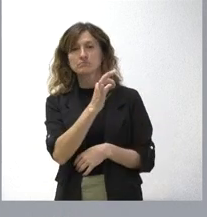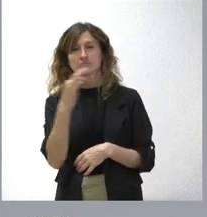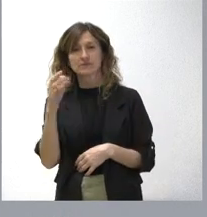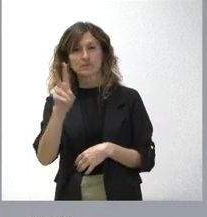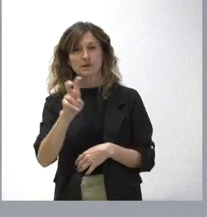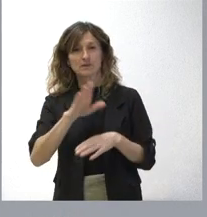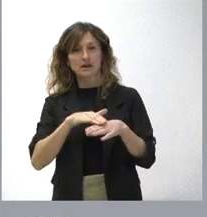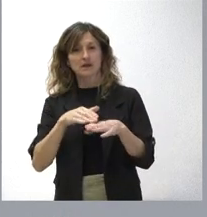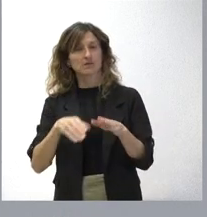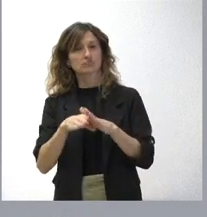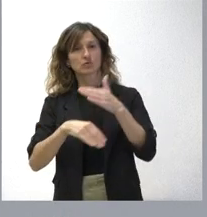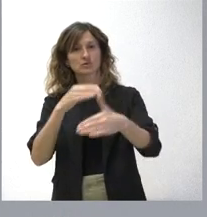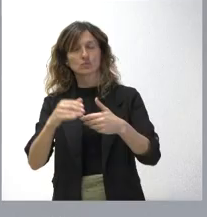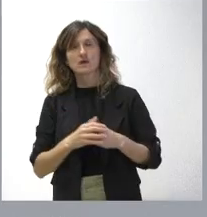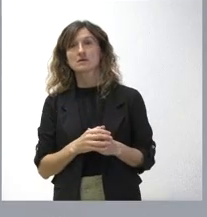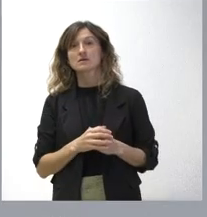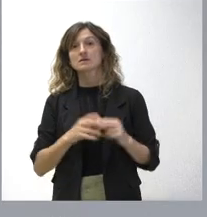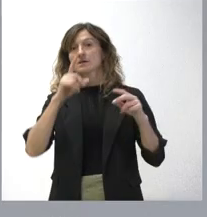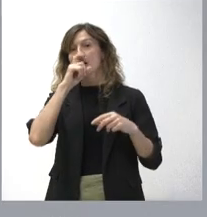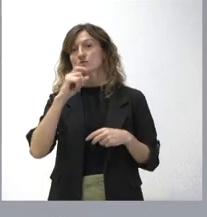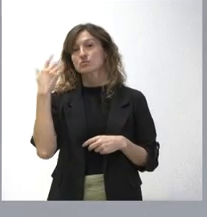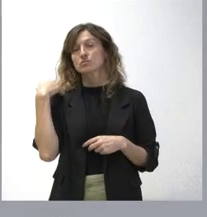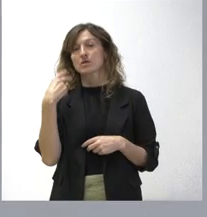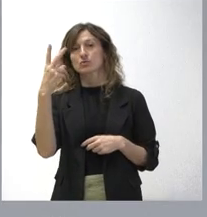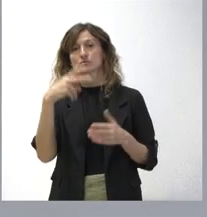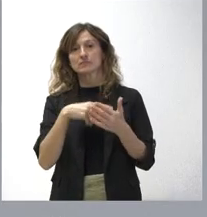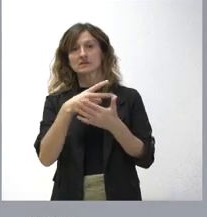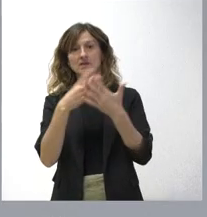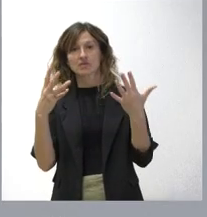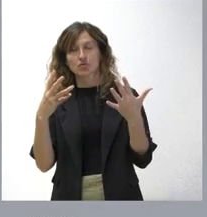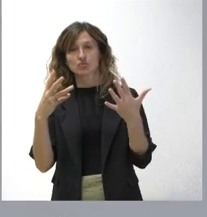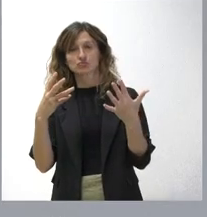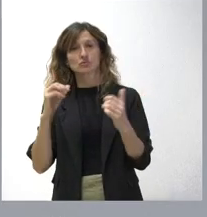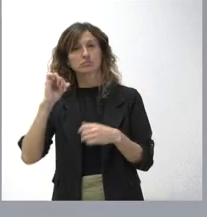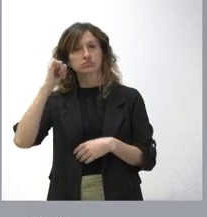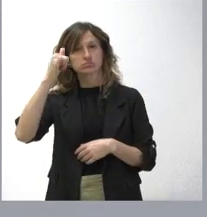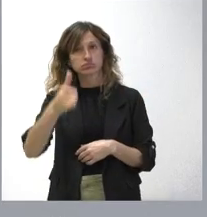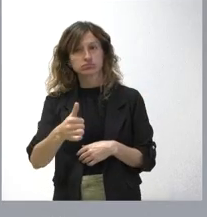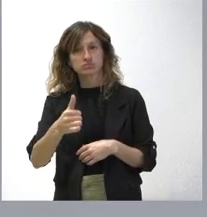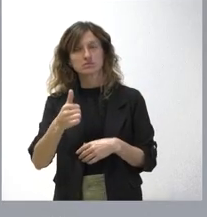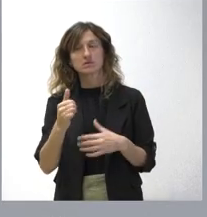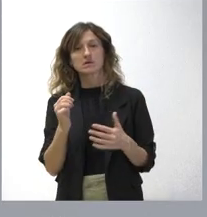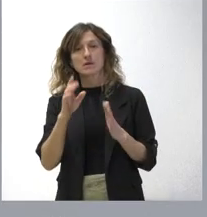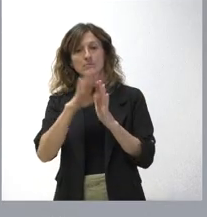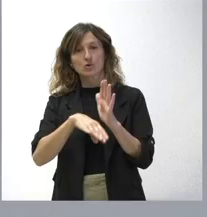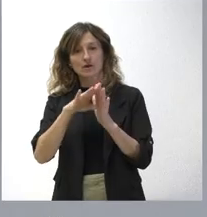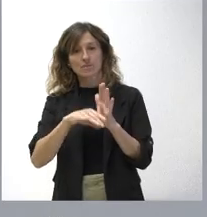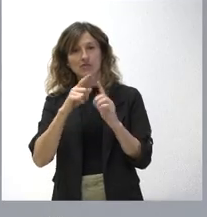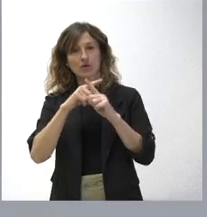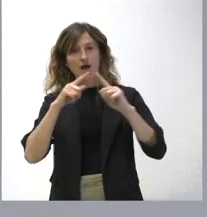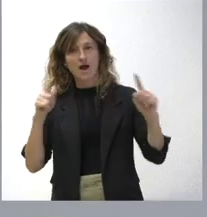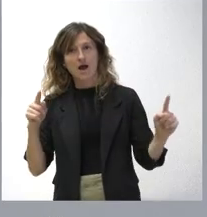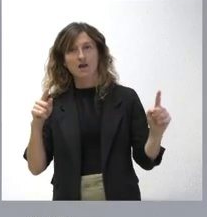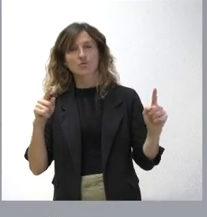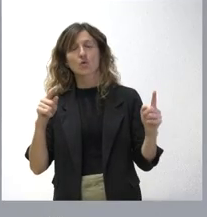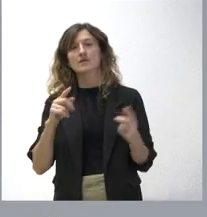válida para seguir funcionando. De hecho, desde el año 2018 venimos actuando con programaciones anuales de todo tipo,